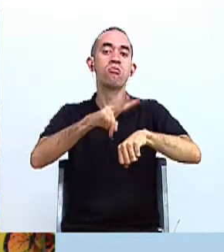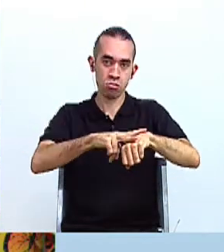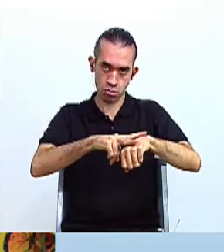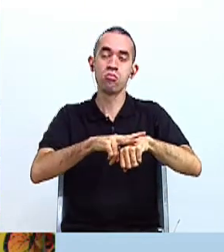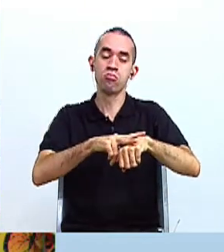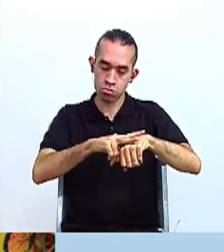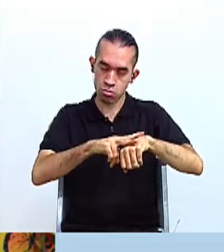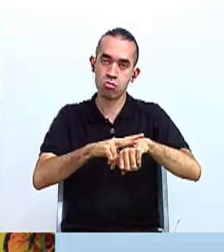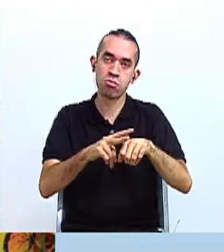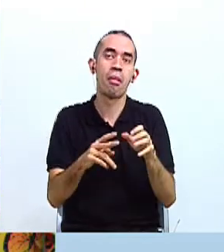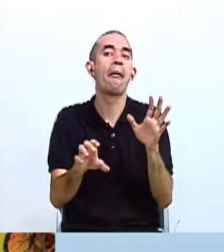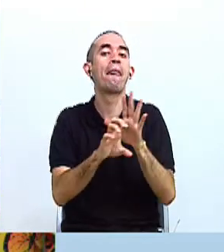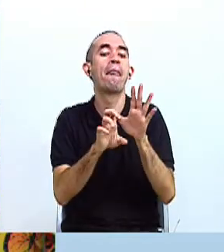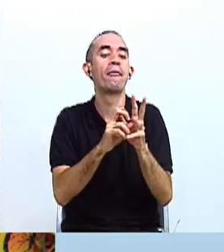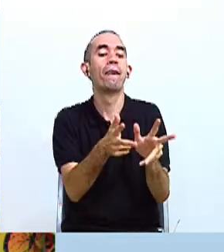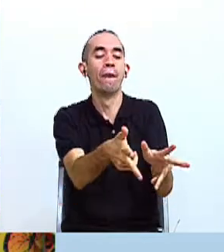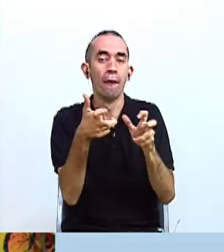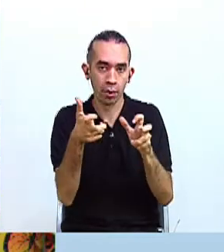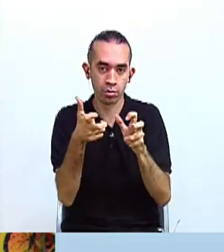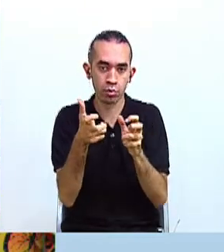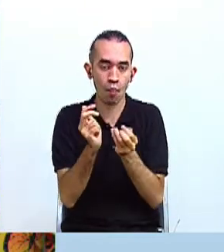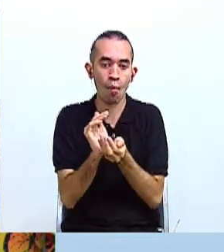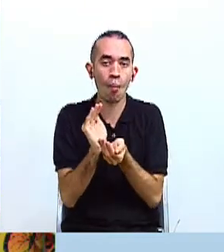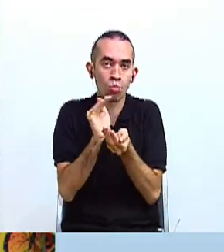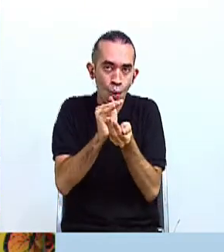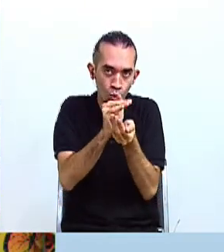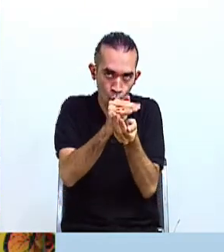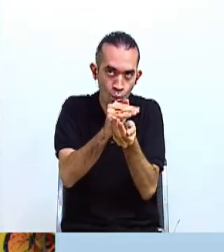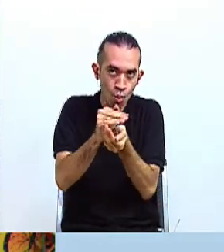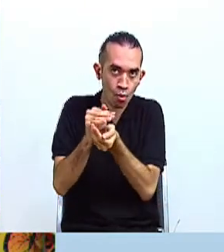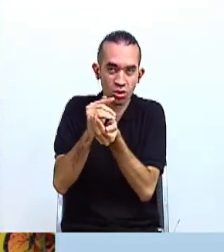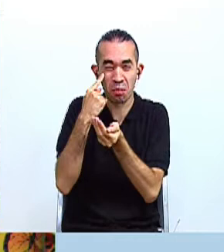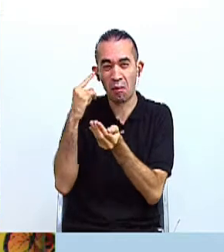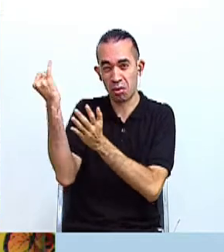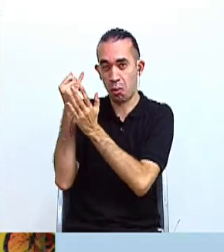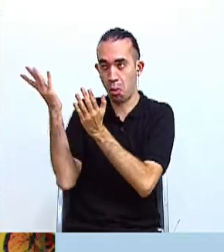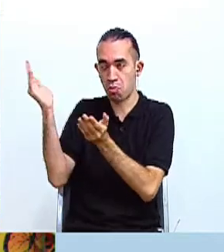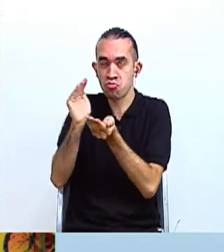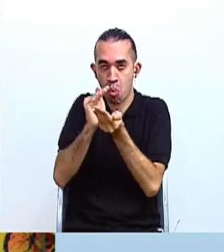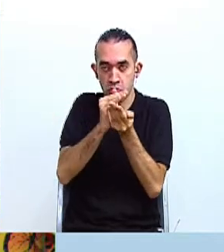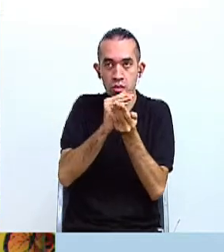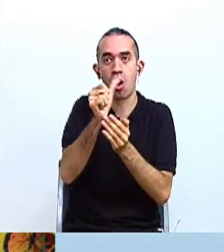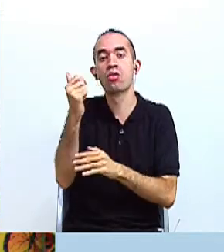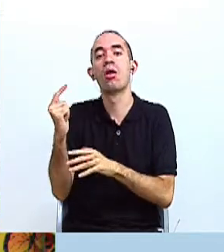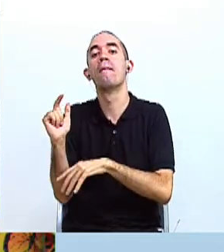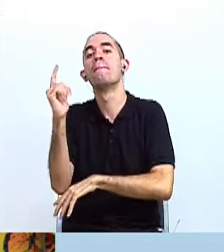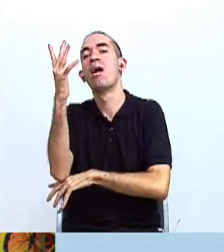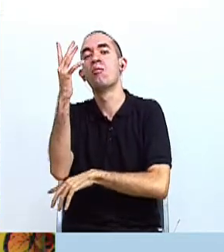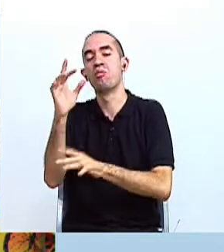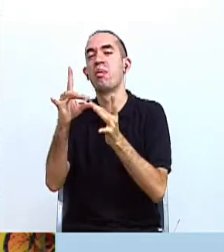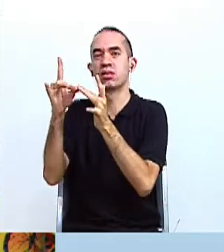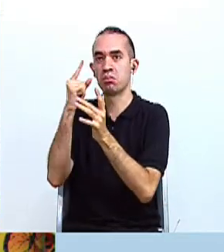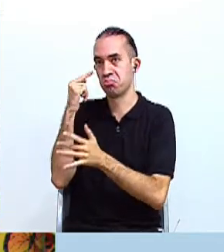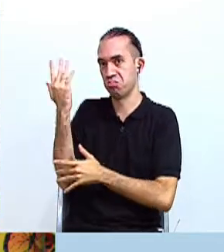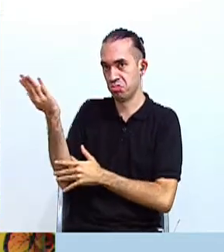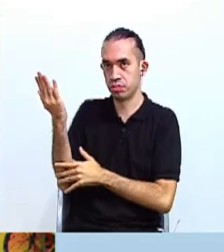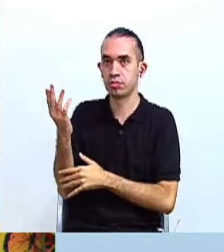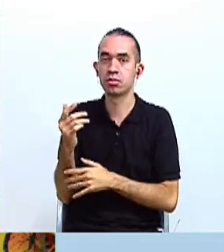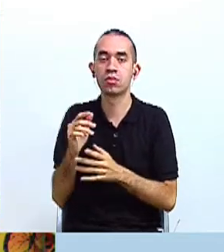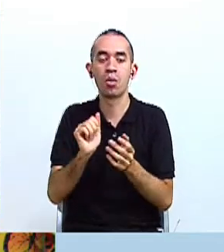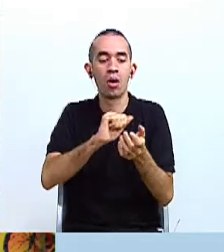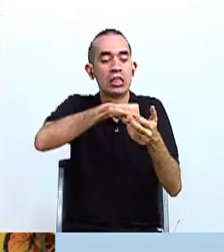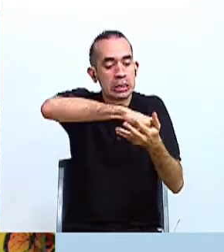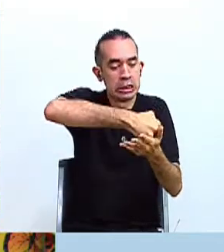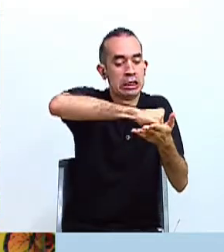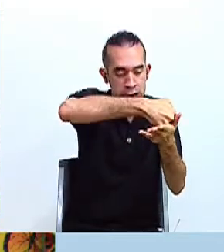obtenidos por ejemplo de un molusco, llamado el múrex, o de un árbol llamado el palo brasil, del cual se obtenían tintes